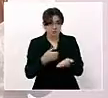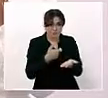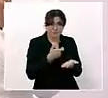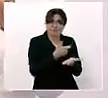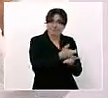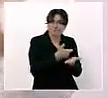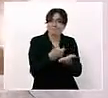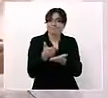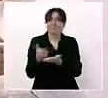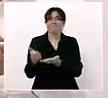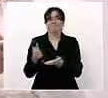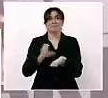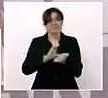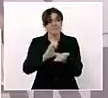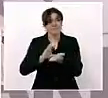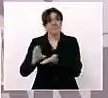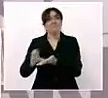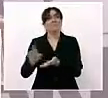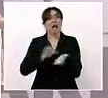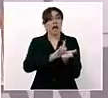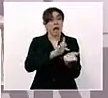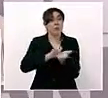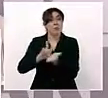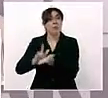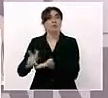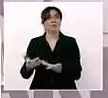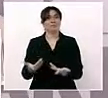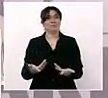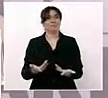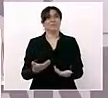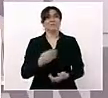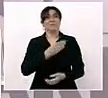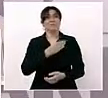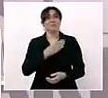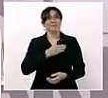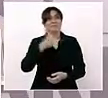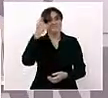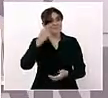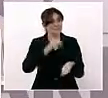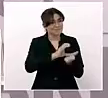porque las familias tienen para comprar lo indispensable.